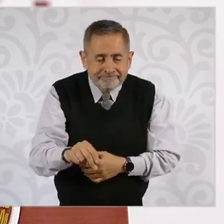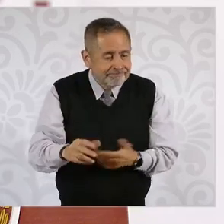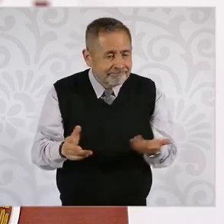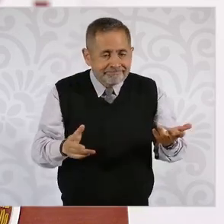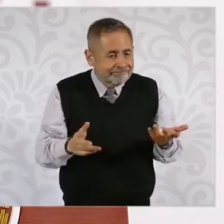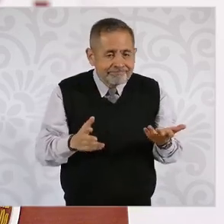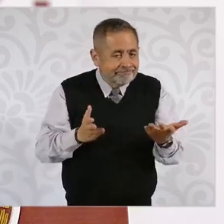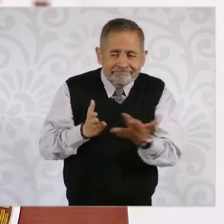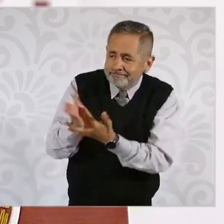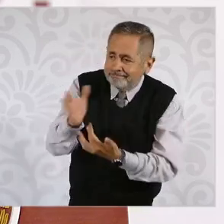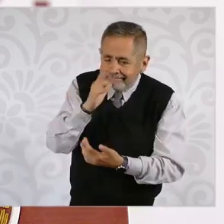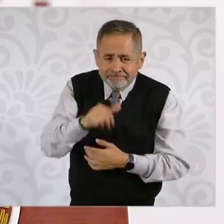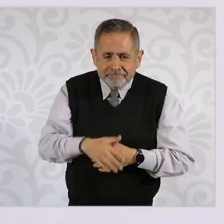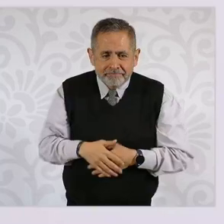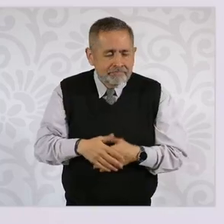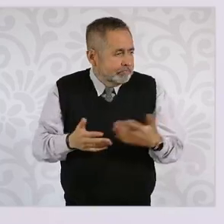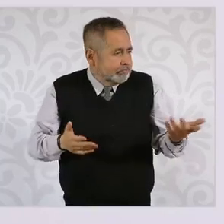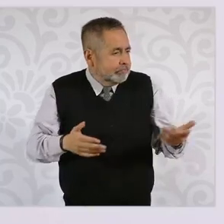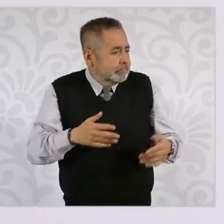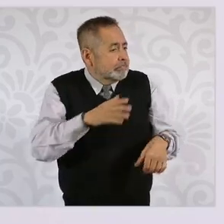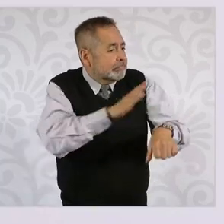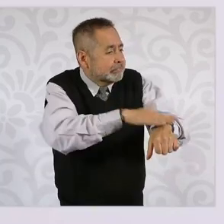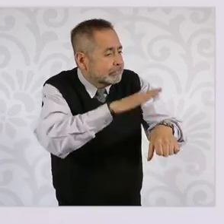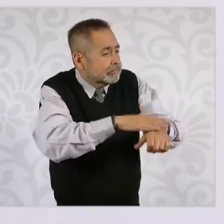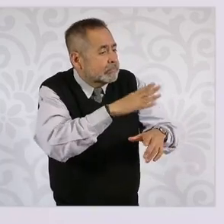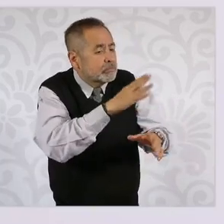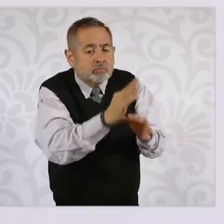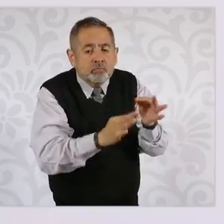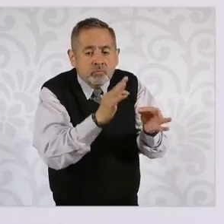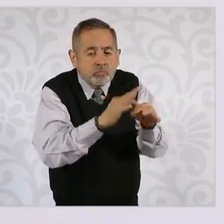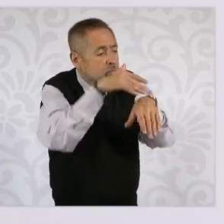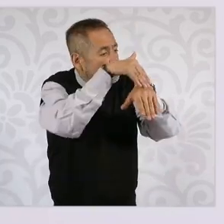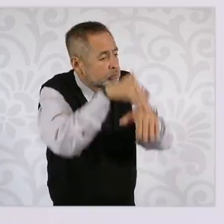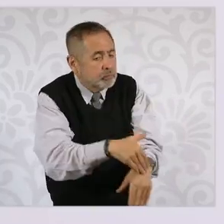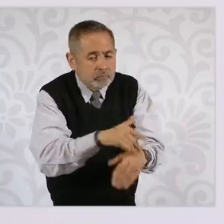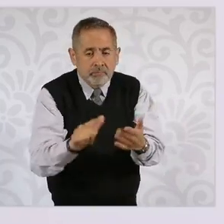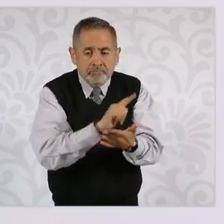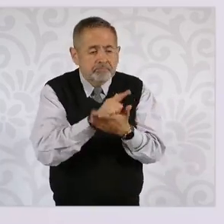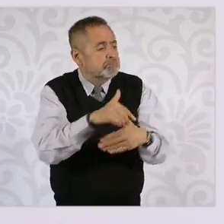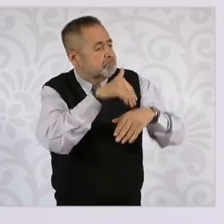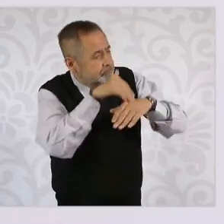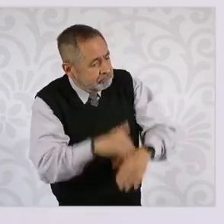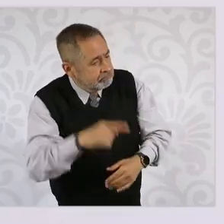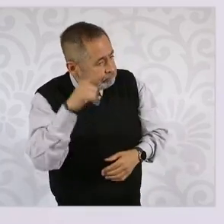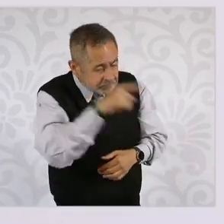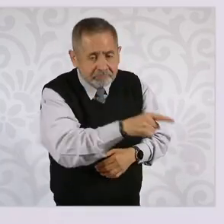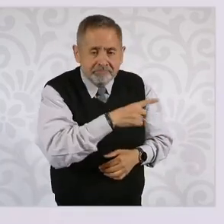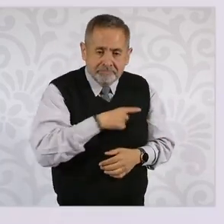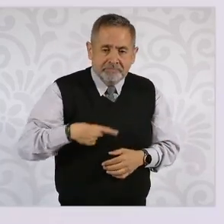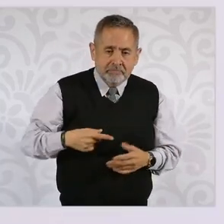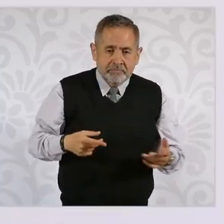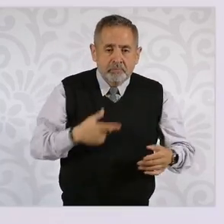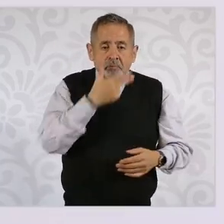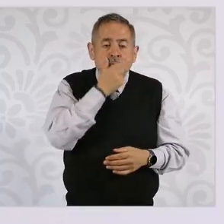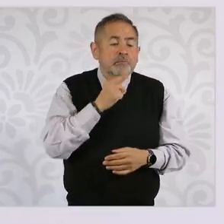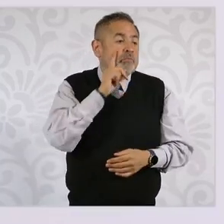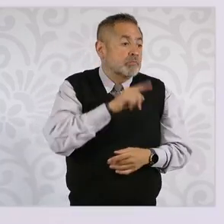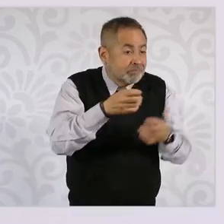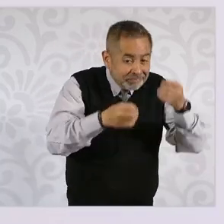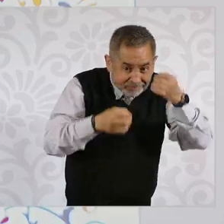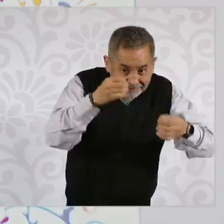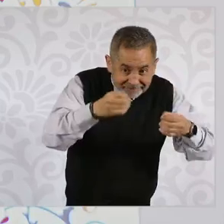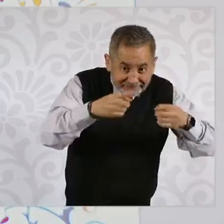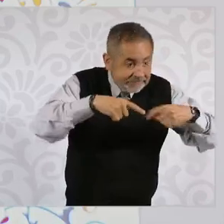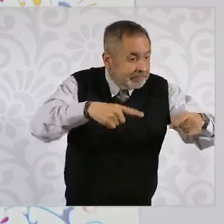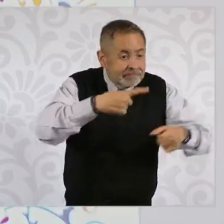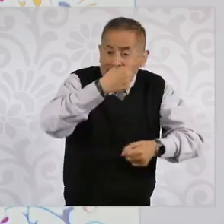Entonces, ¿a qué estamos llamando? A que cumplan la ley. Los jueces y juezas son los primeros